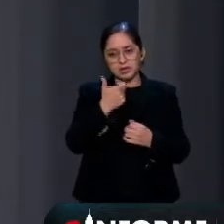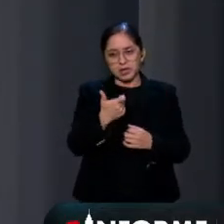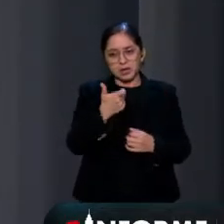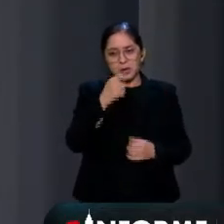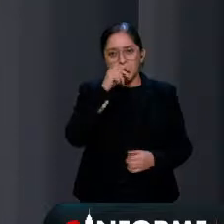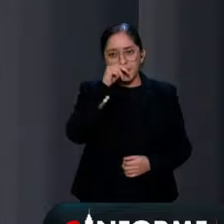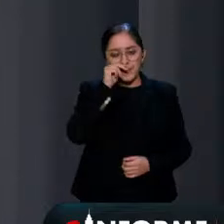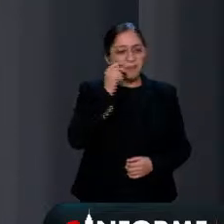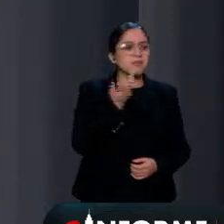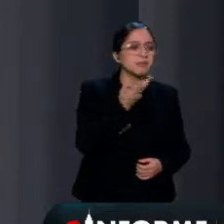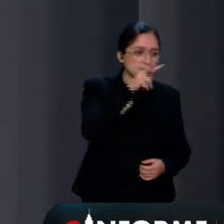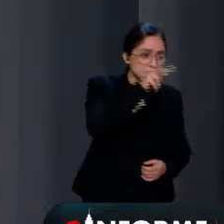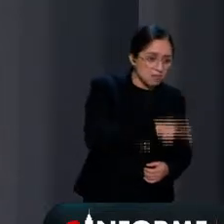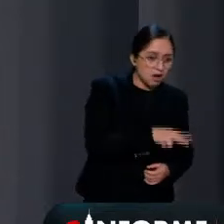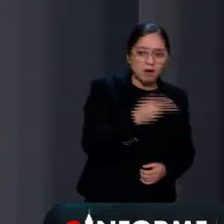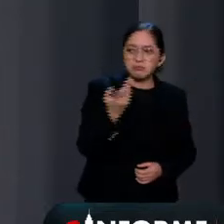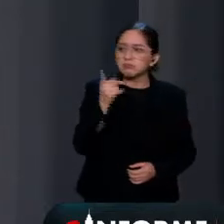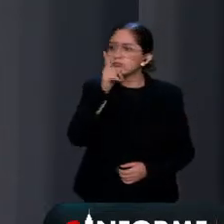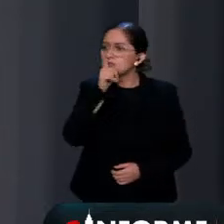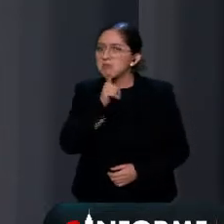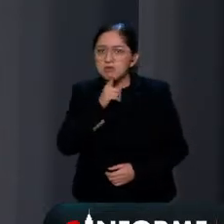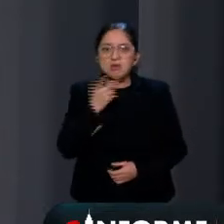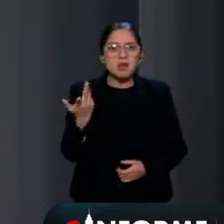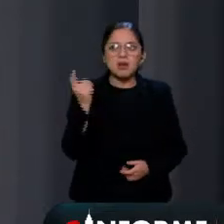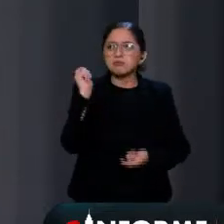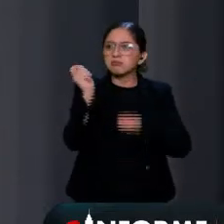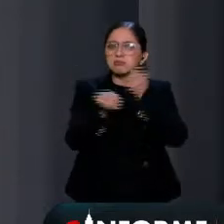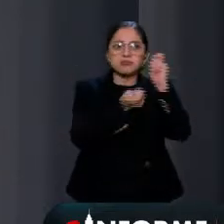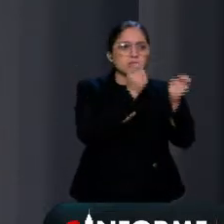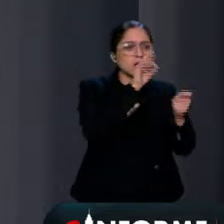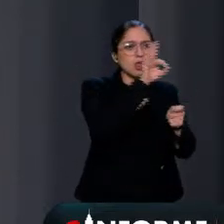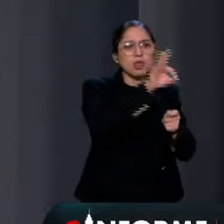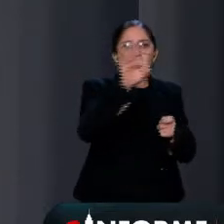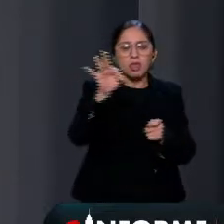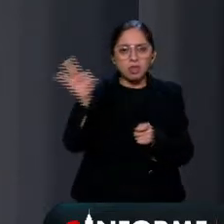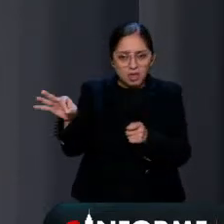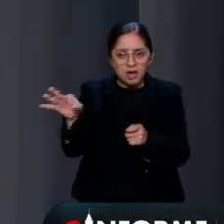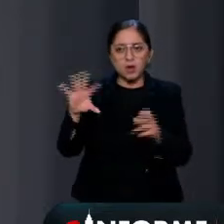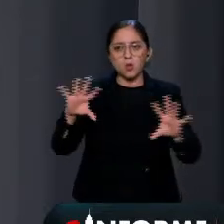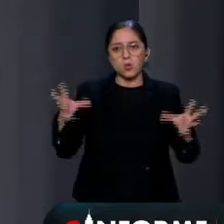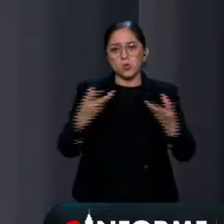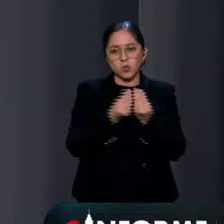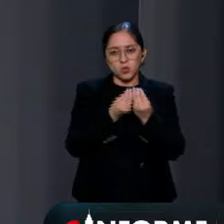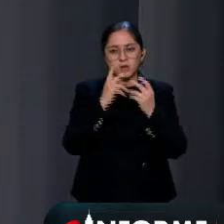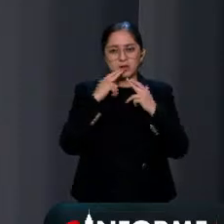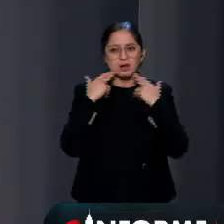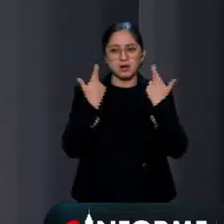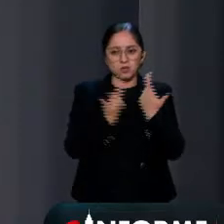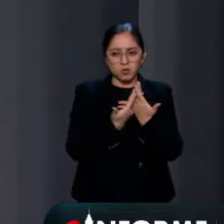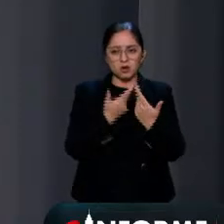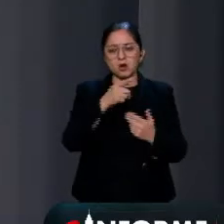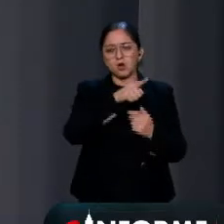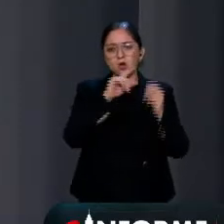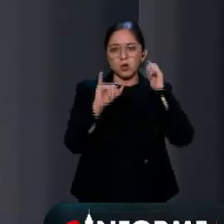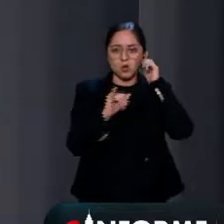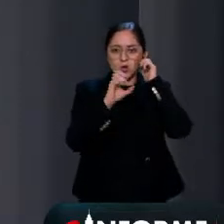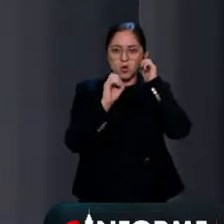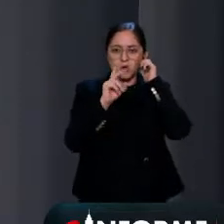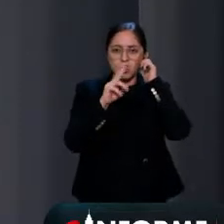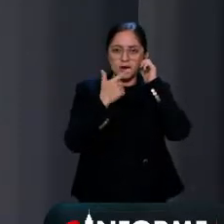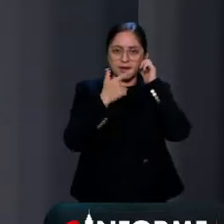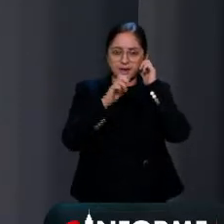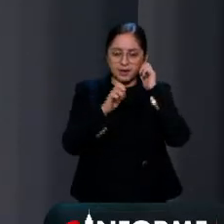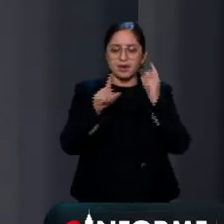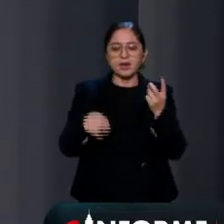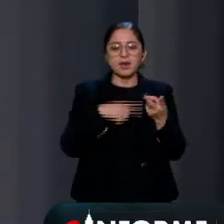que es verdad que es mentira de lo que nos han hecho creer y van a estar con él el analista Jorge Naredo la investigadora